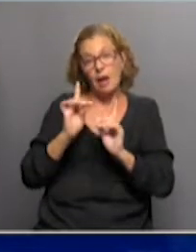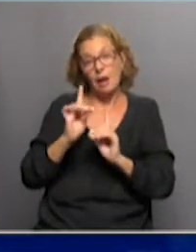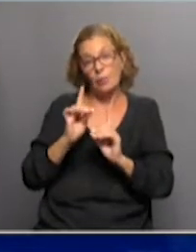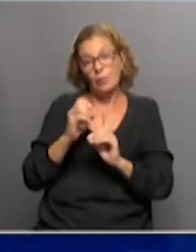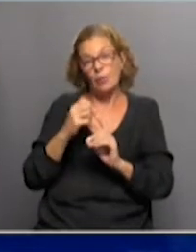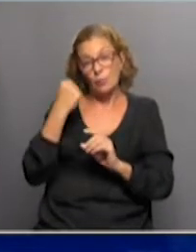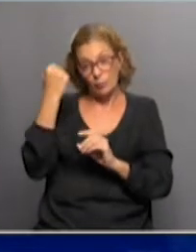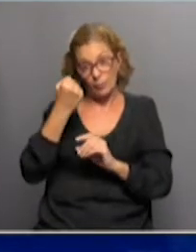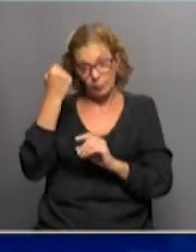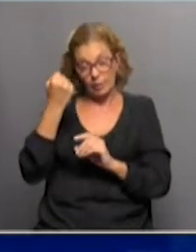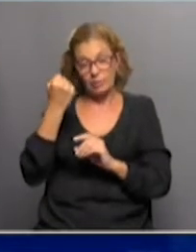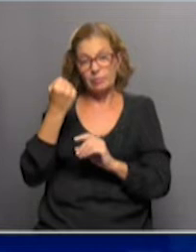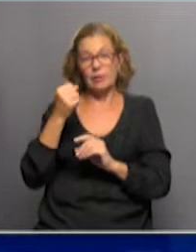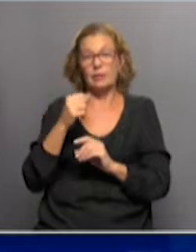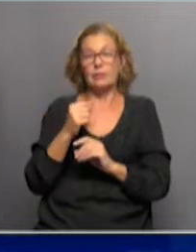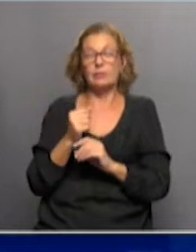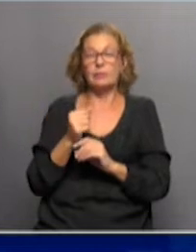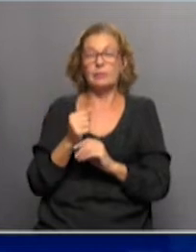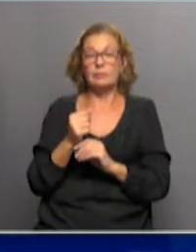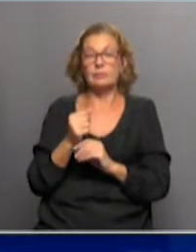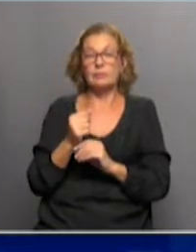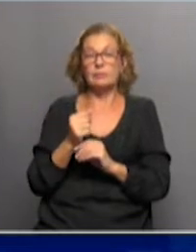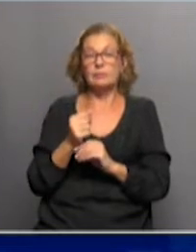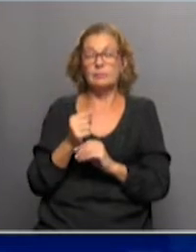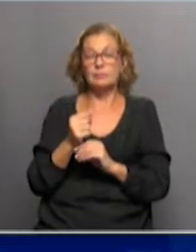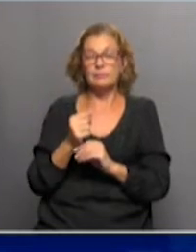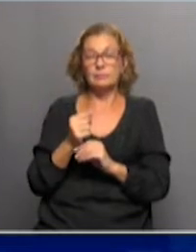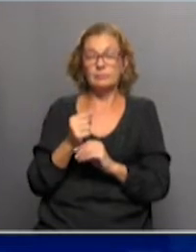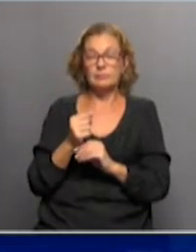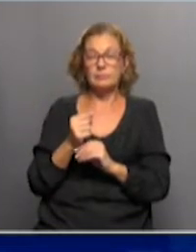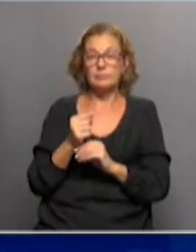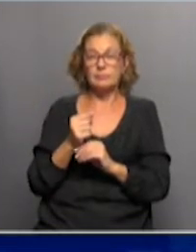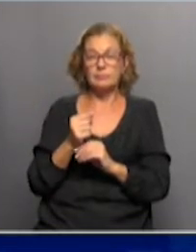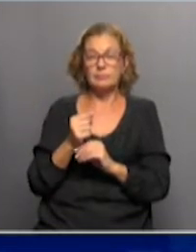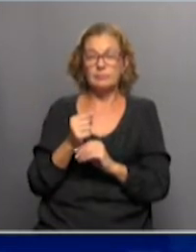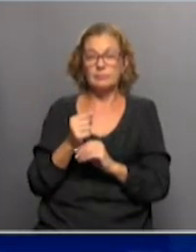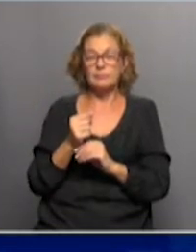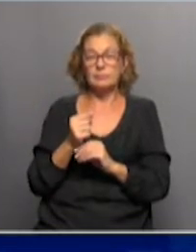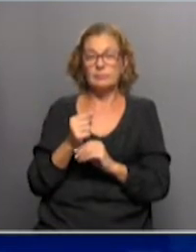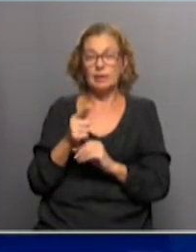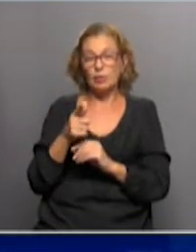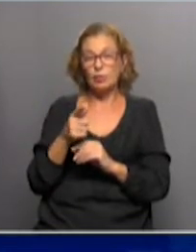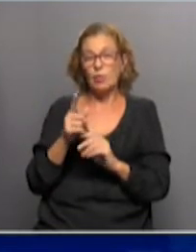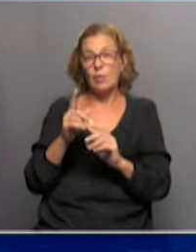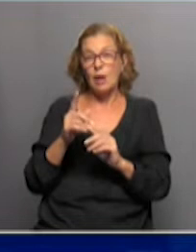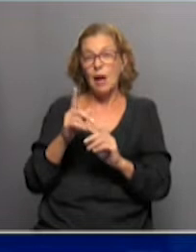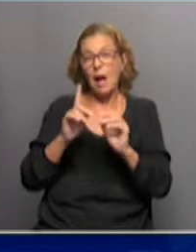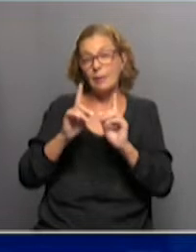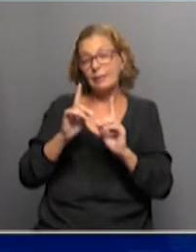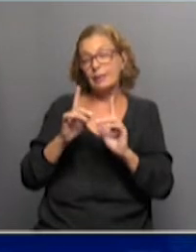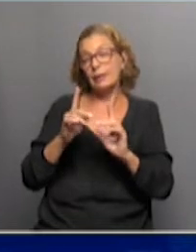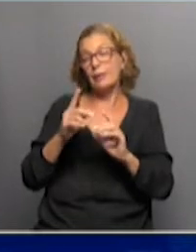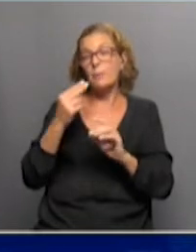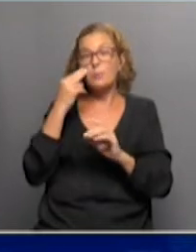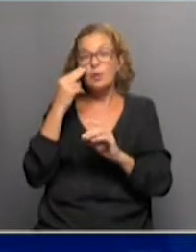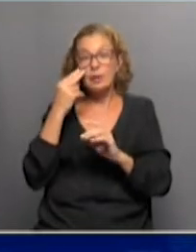importante, ¿no? O sea, una cosa es la eficacia en los casos moderados,